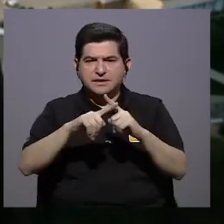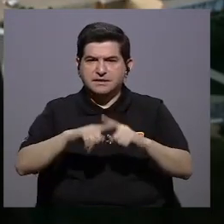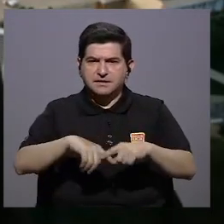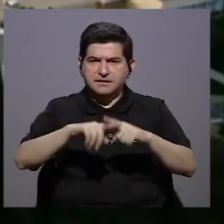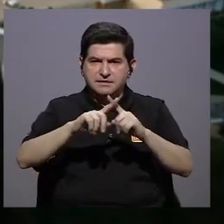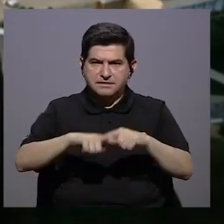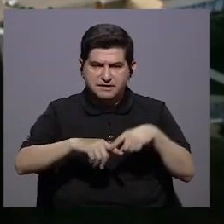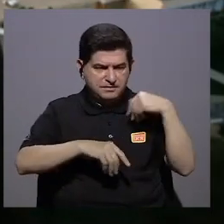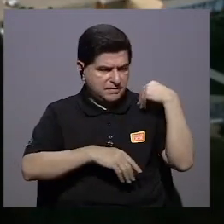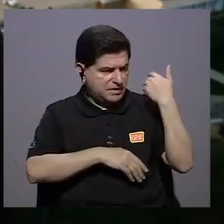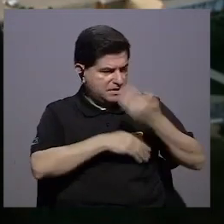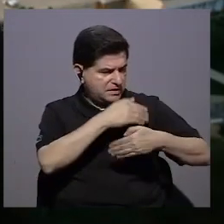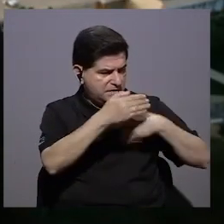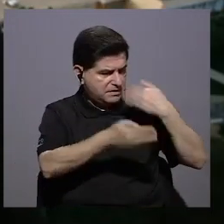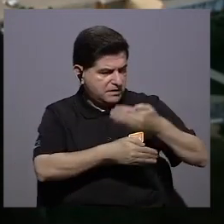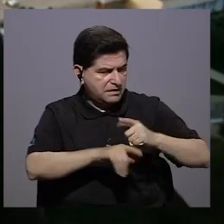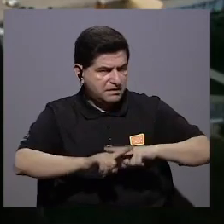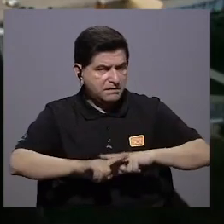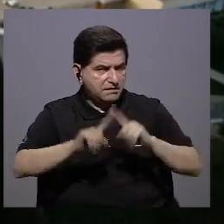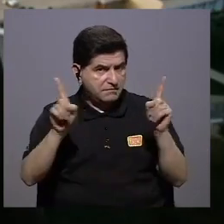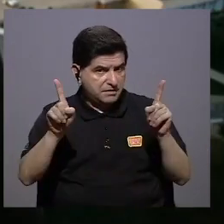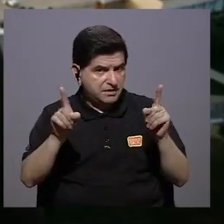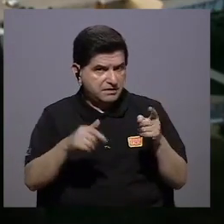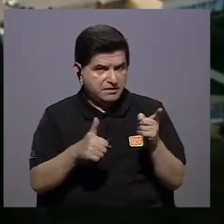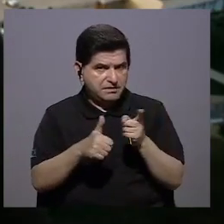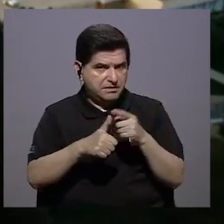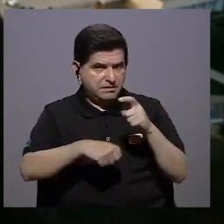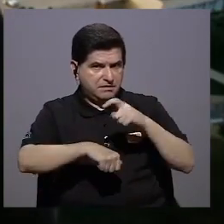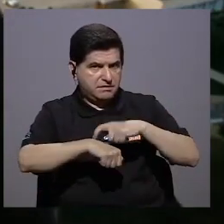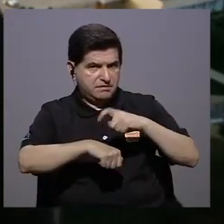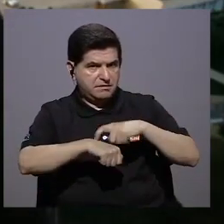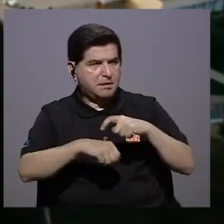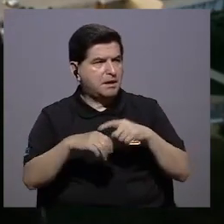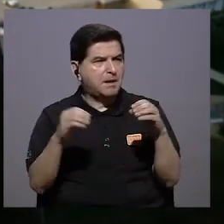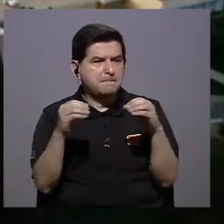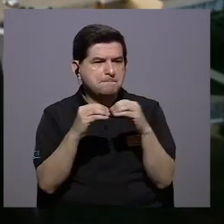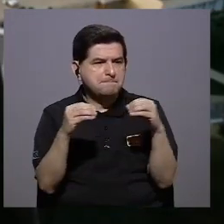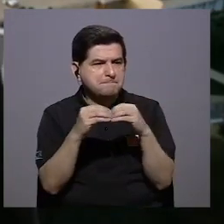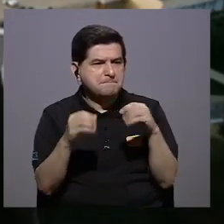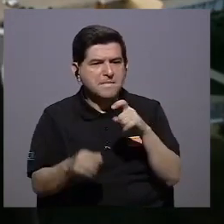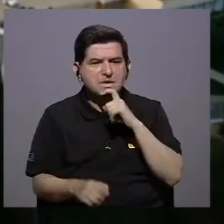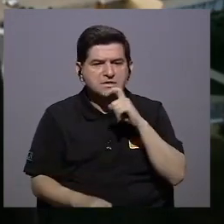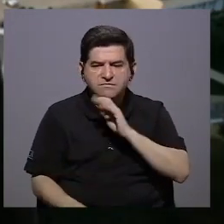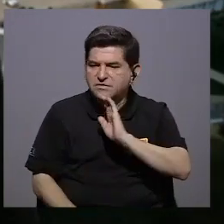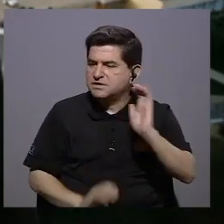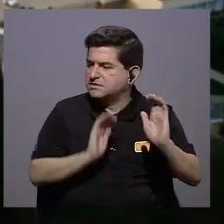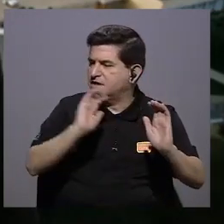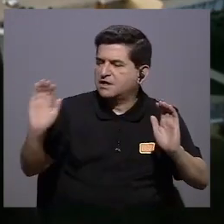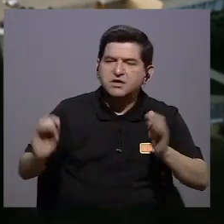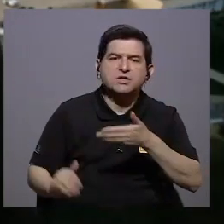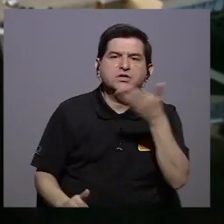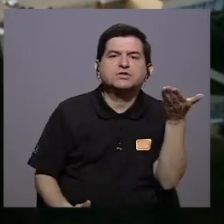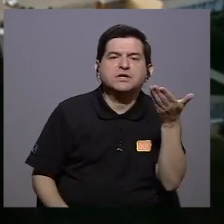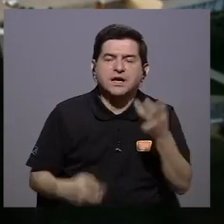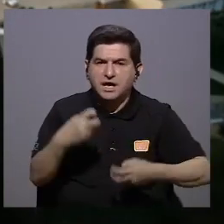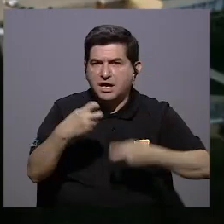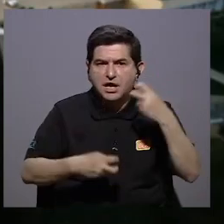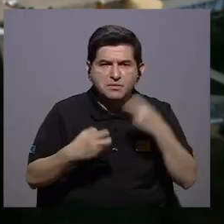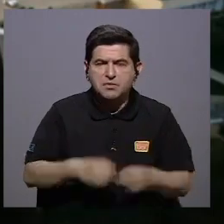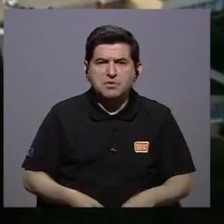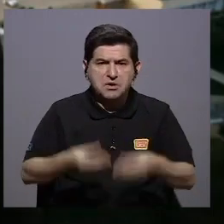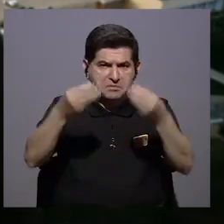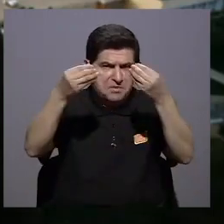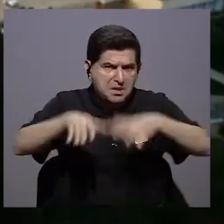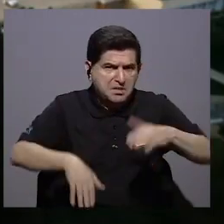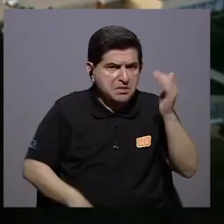dependiendo de cómo se gestione, el impacto puede ser diferente. En principio, ¿qué es lo que más va a costar a los chicos? ¿No va a ser un problema de